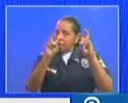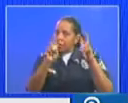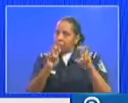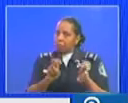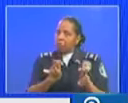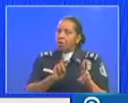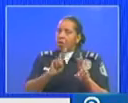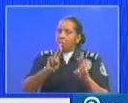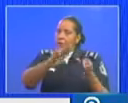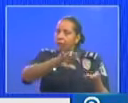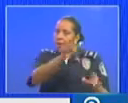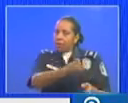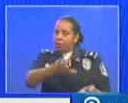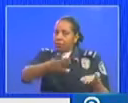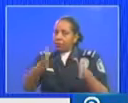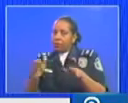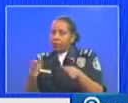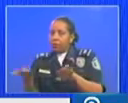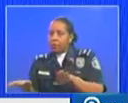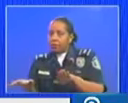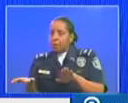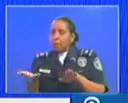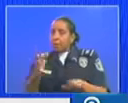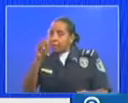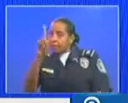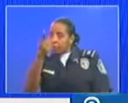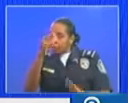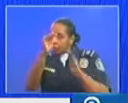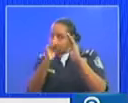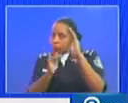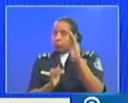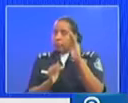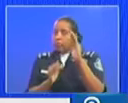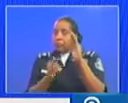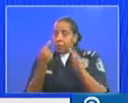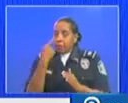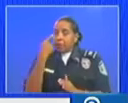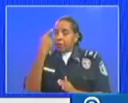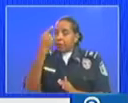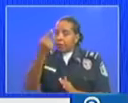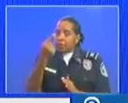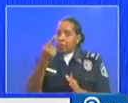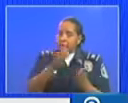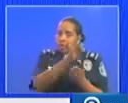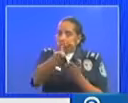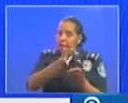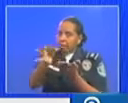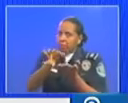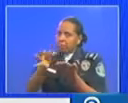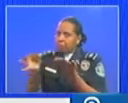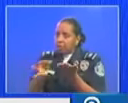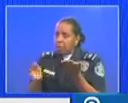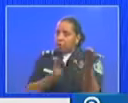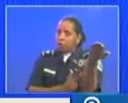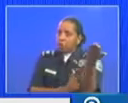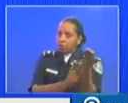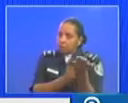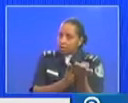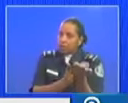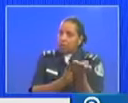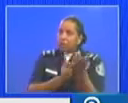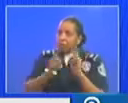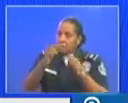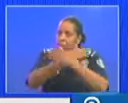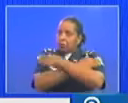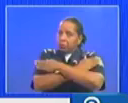con el número de fallecimientos este se mantiene en uno y vemos como algunas provincias como Chiriquilla la cual le quiero